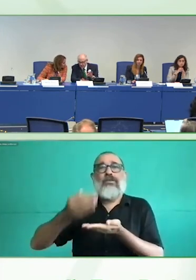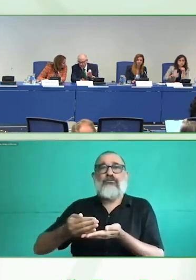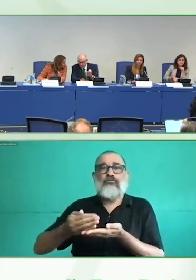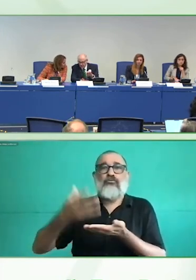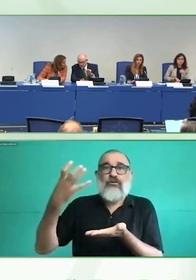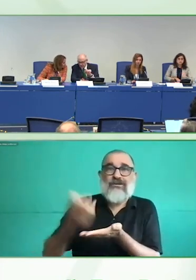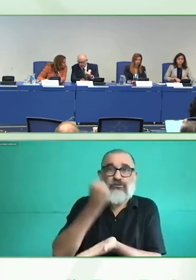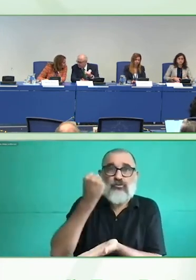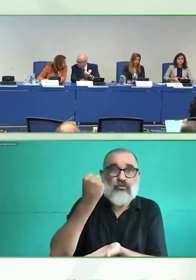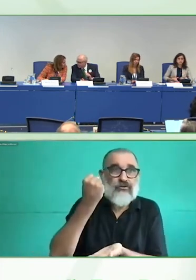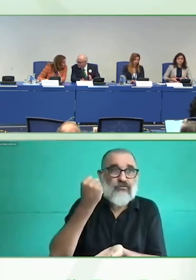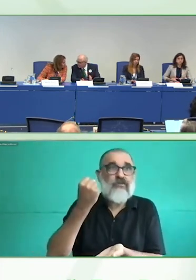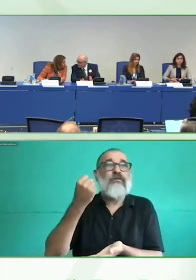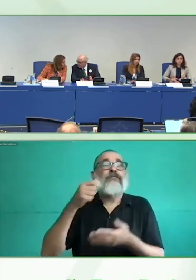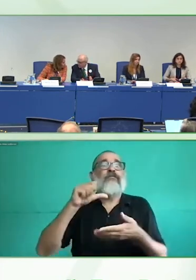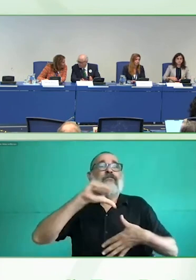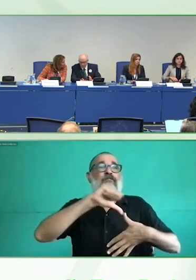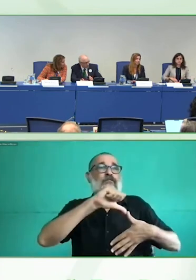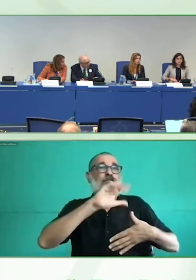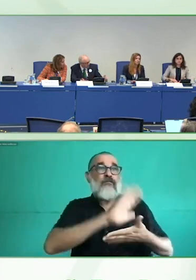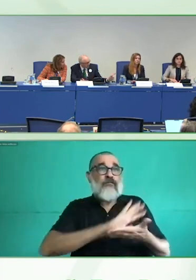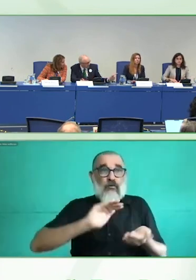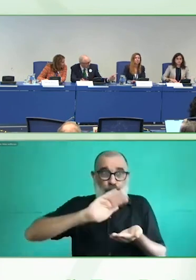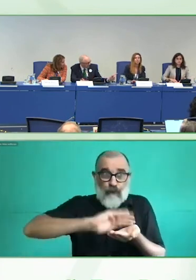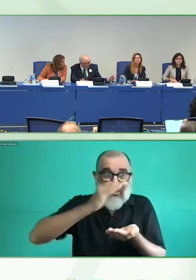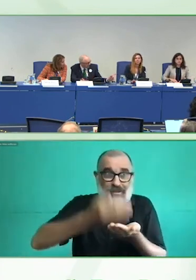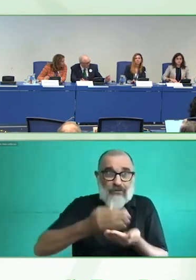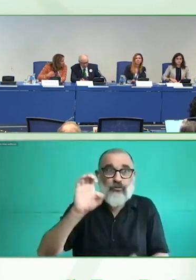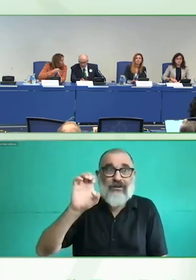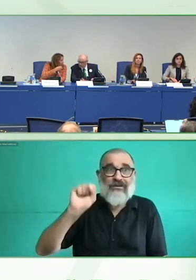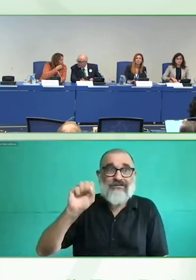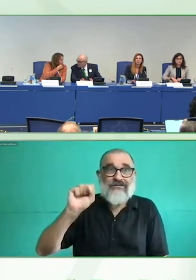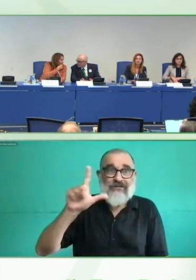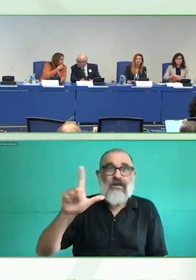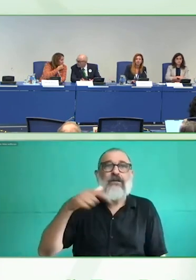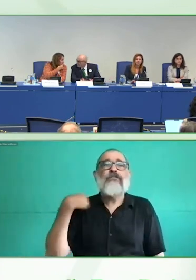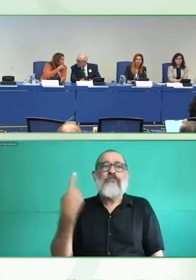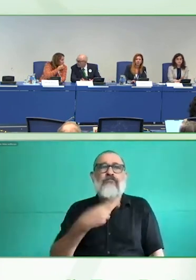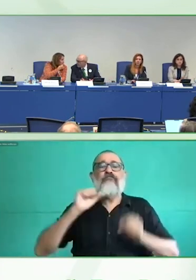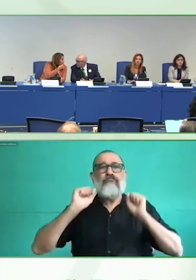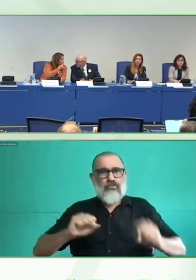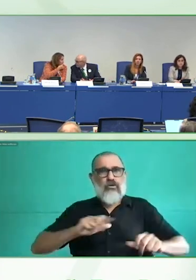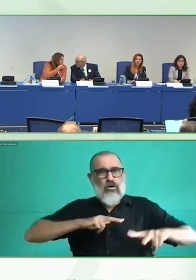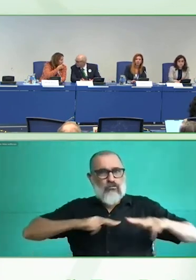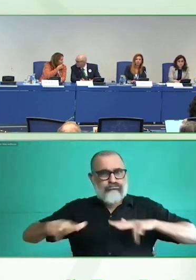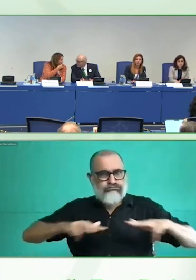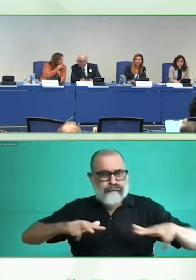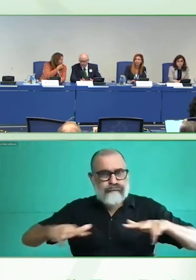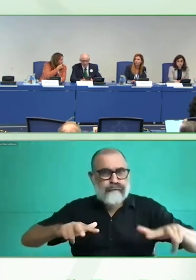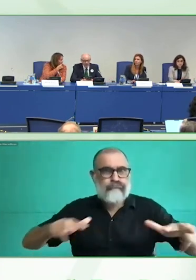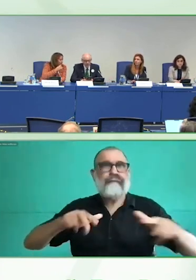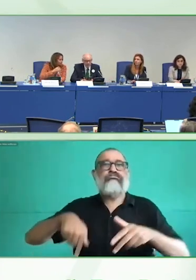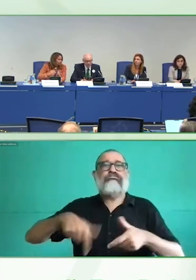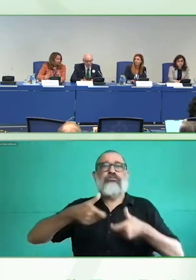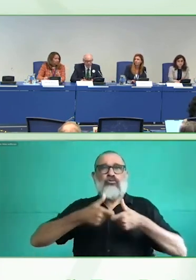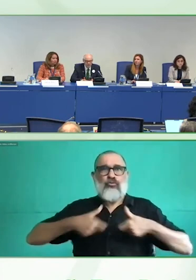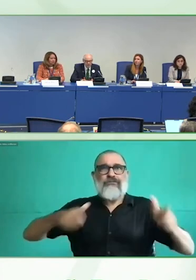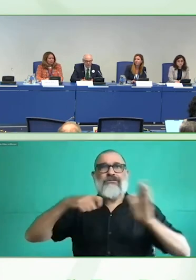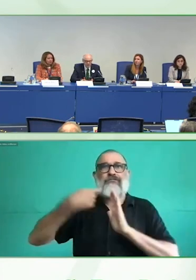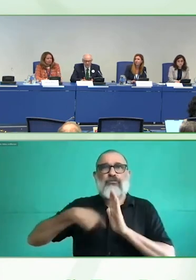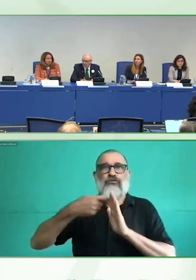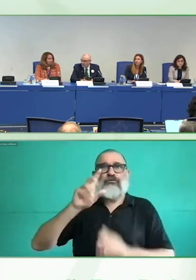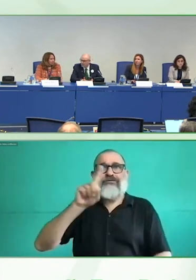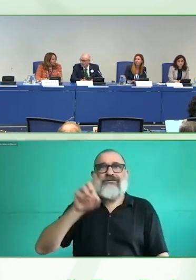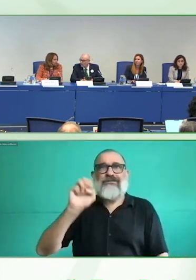información y comunicaciones, TICS. Desde Fundación Descúbreme agradecemos profundamente la oportunidad de